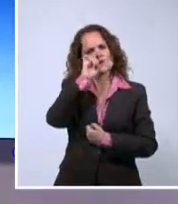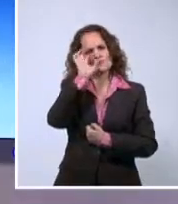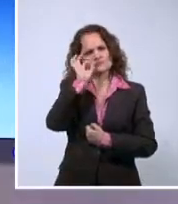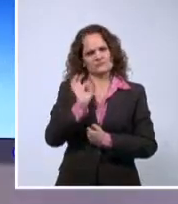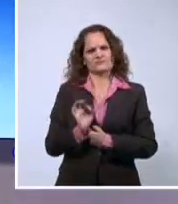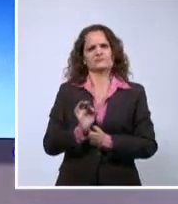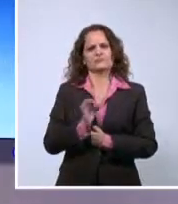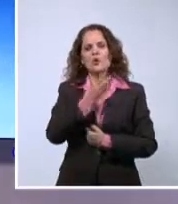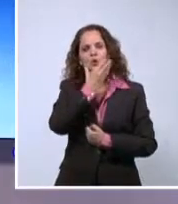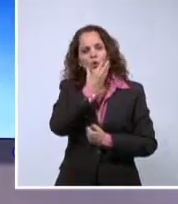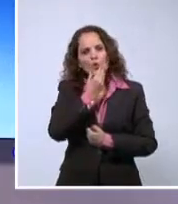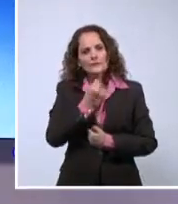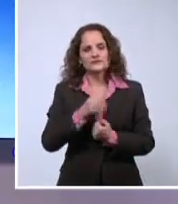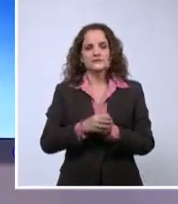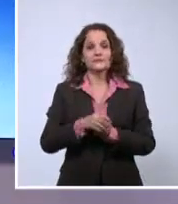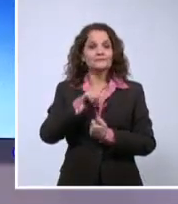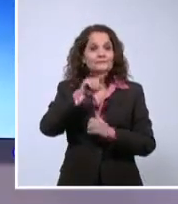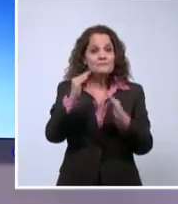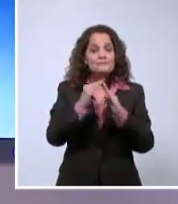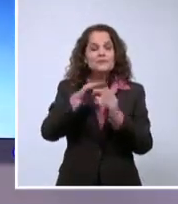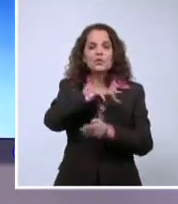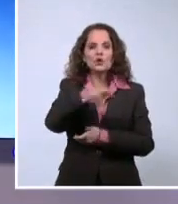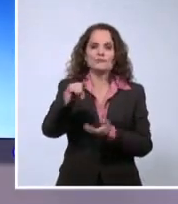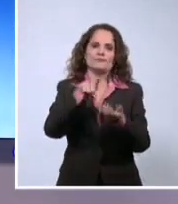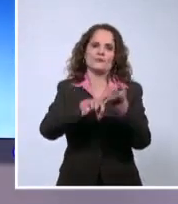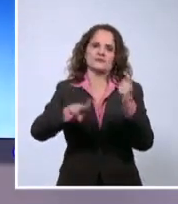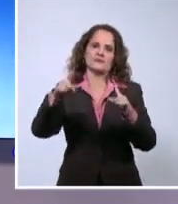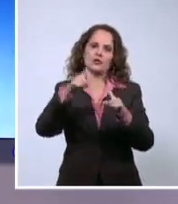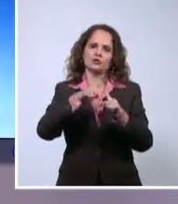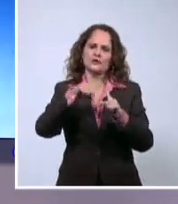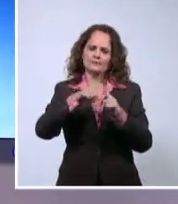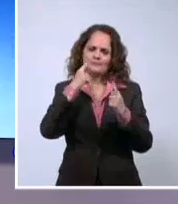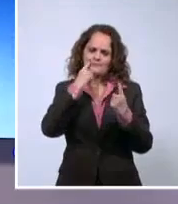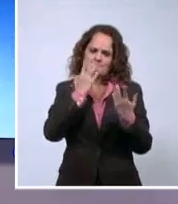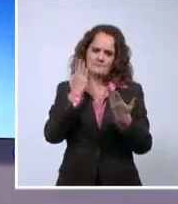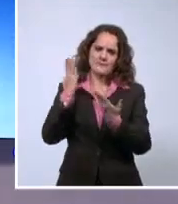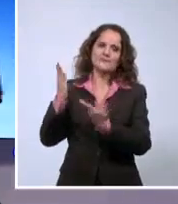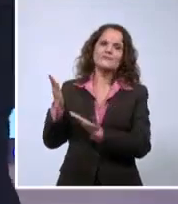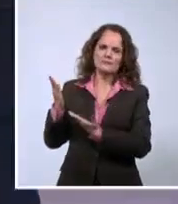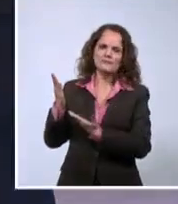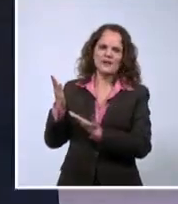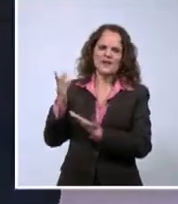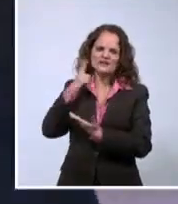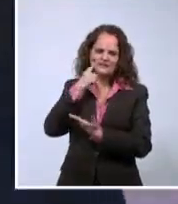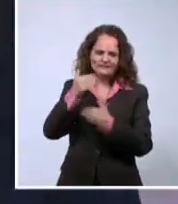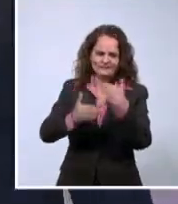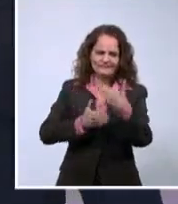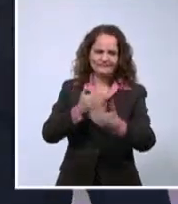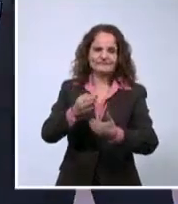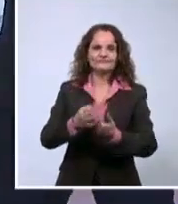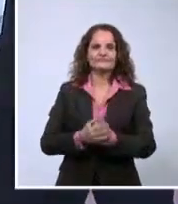Reside en la provincia de Las Tunas. Miren lo que pasó con ella y las posibles consecuencias.